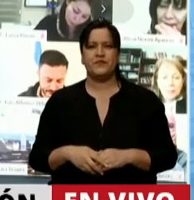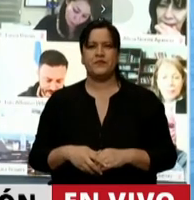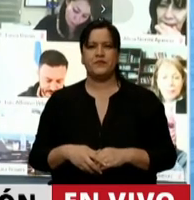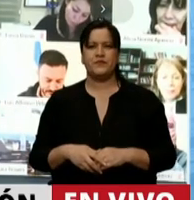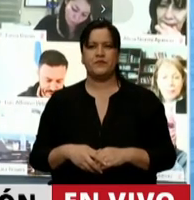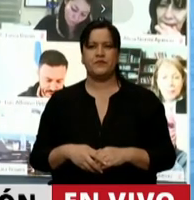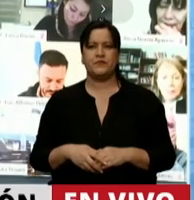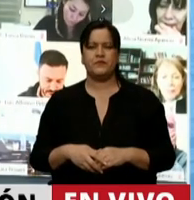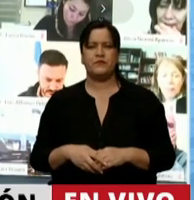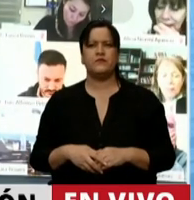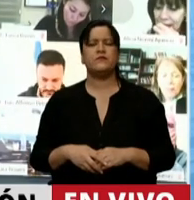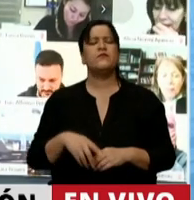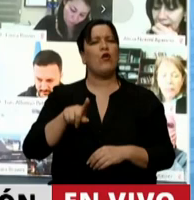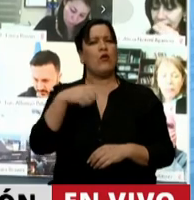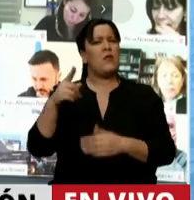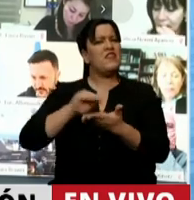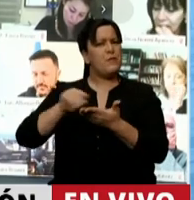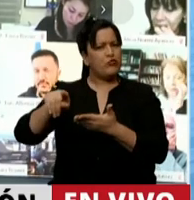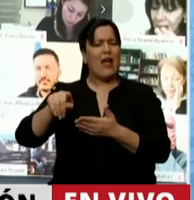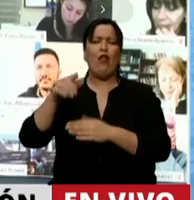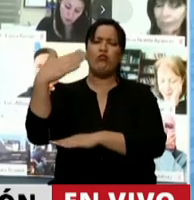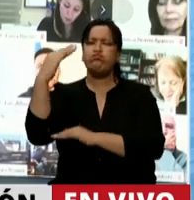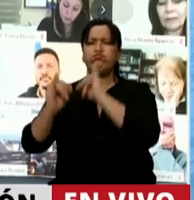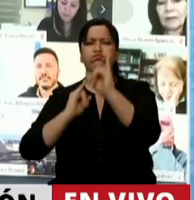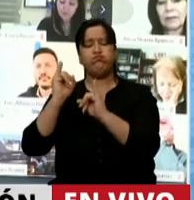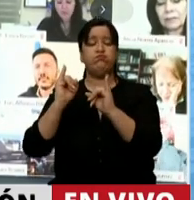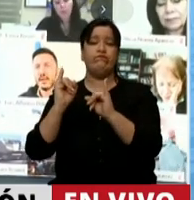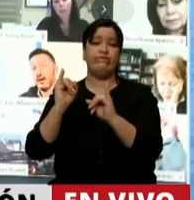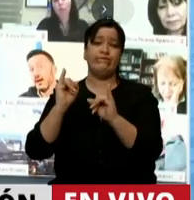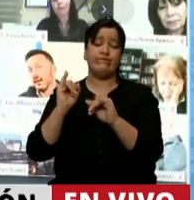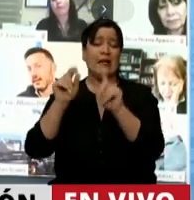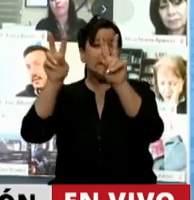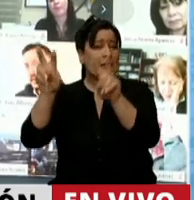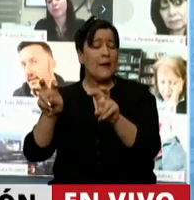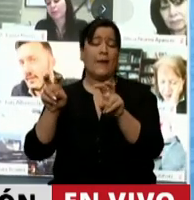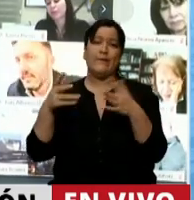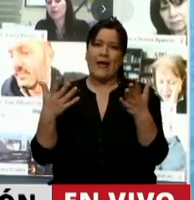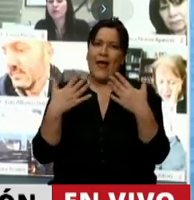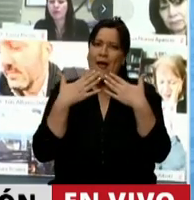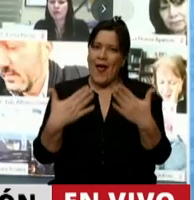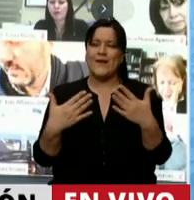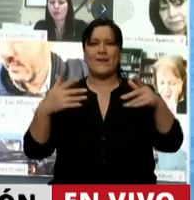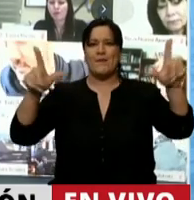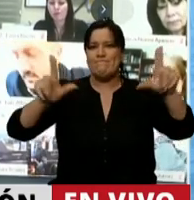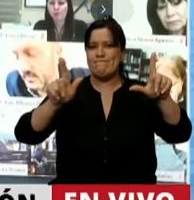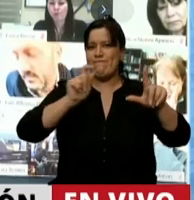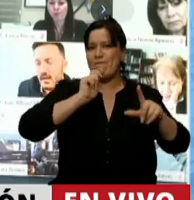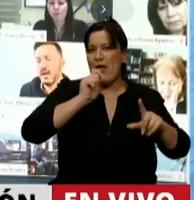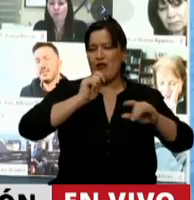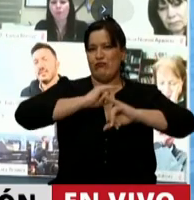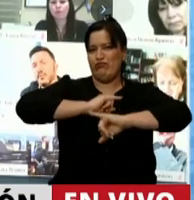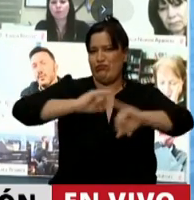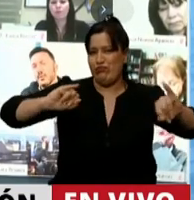Se hizo referencia a cuestiones que, bueno, que gracias a que por medios periodísticos se pudo